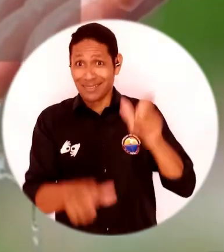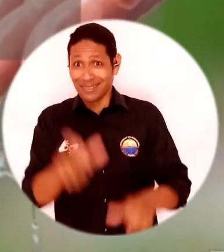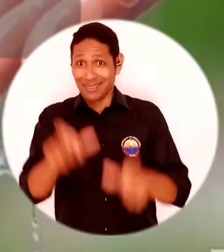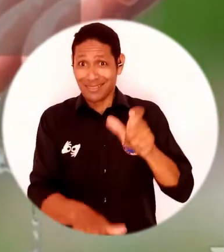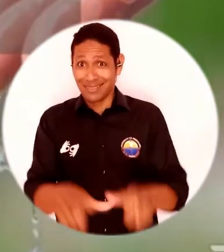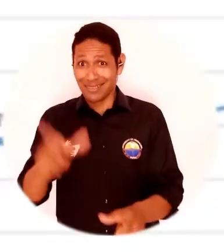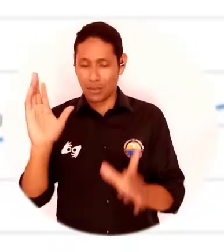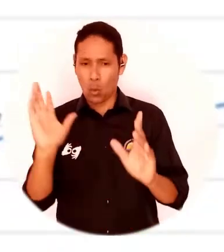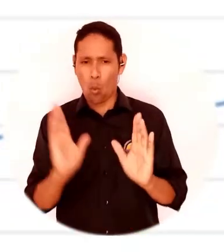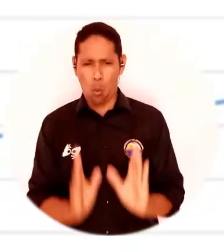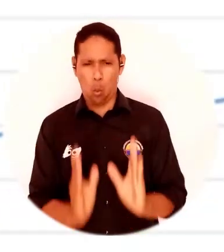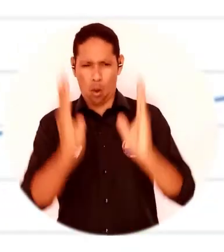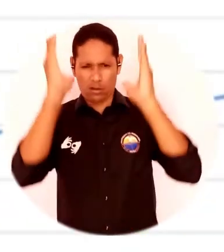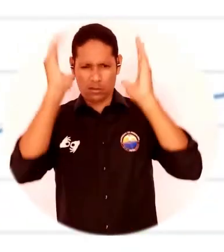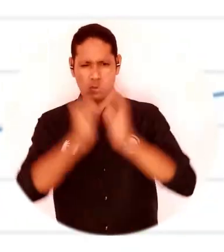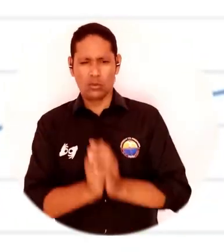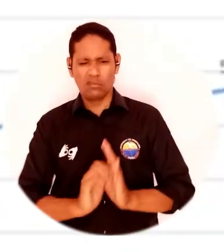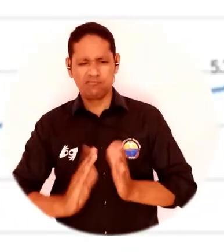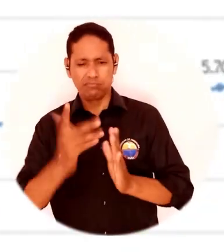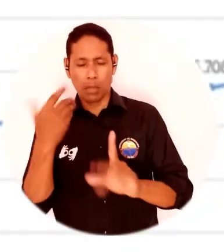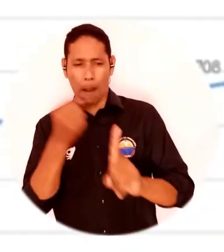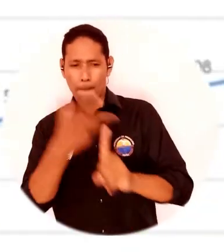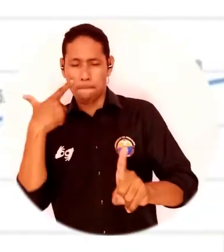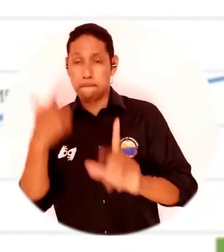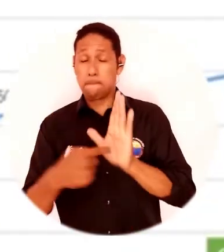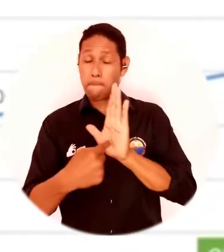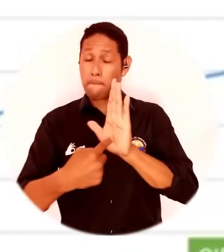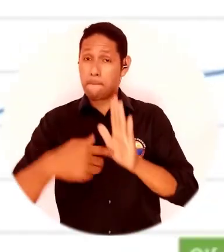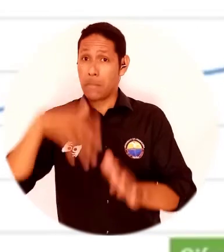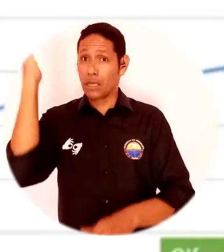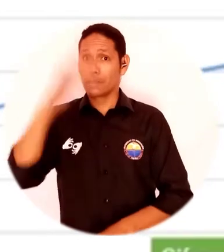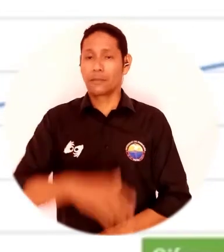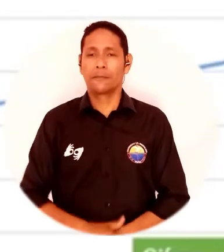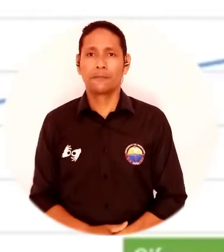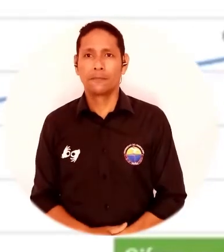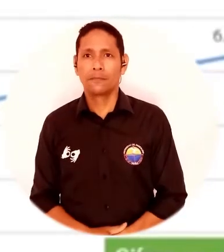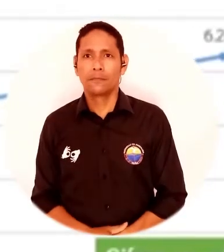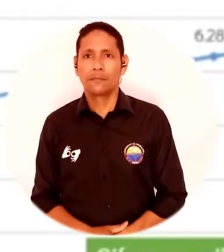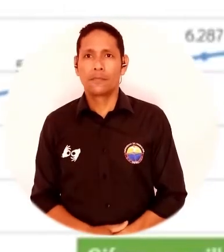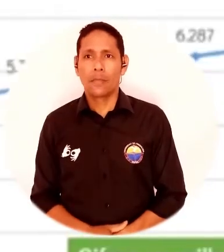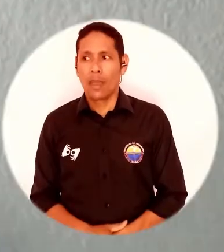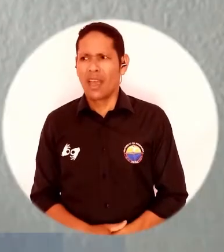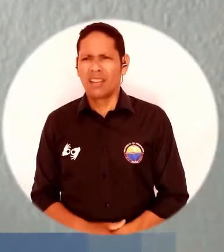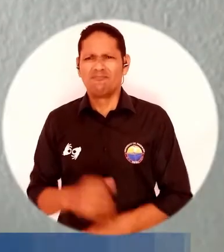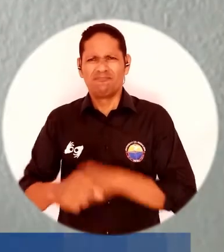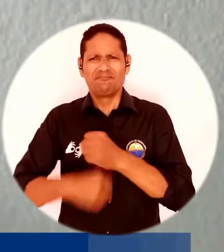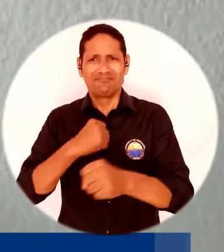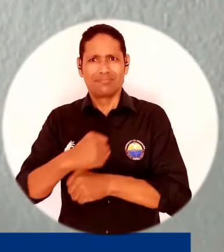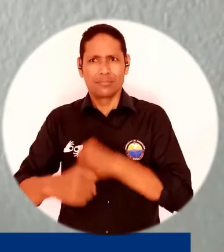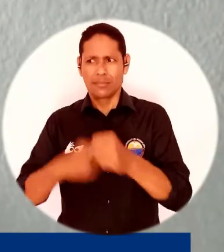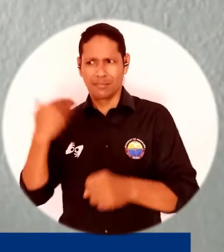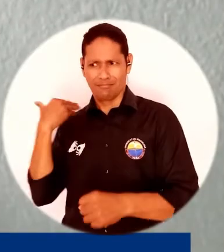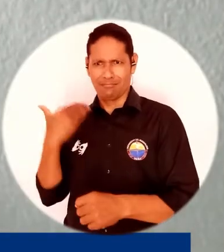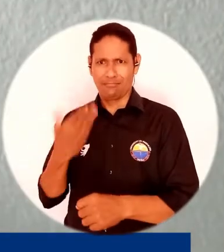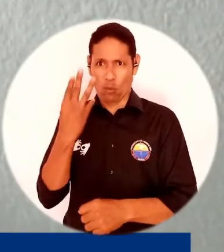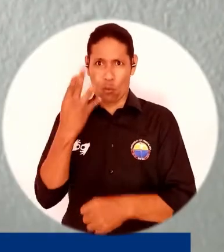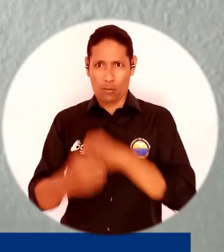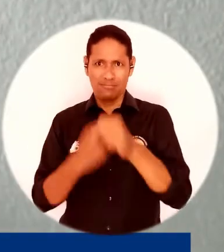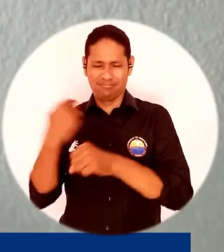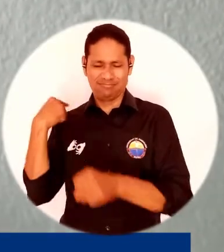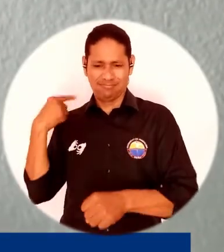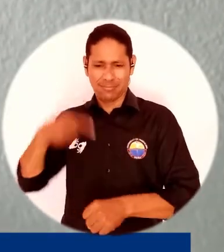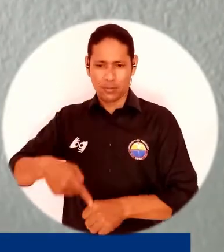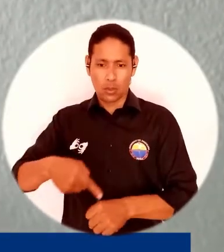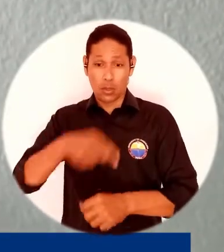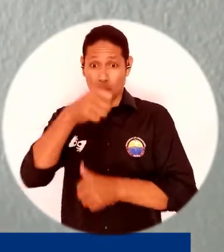los investigadores, y que tengamos esos indicadores de alto impacto. En estos últimos años, tenemos que destacar